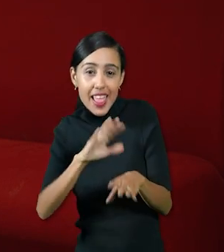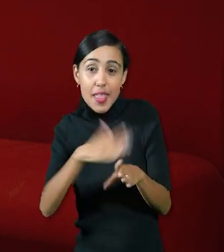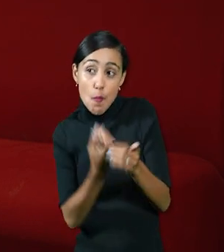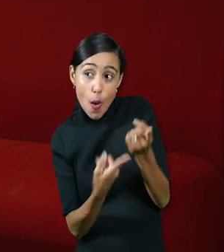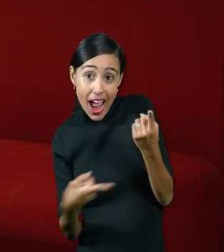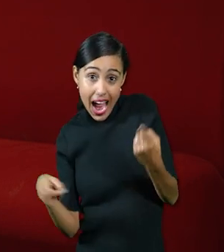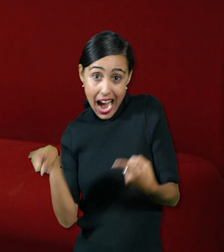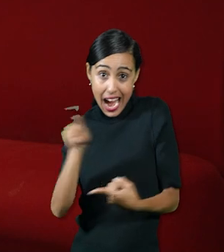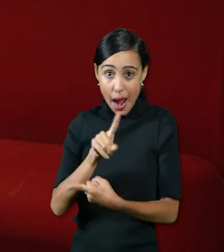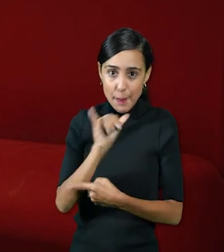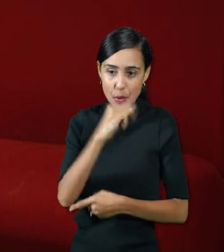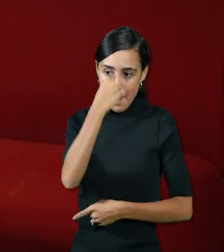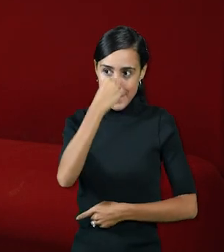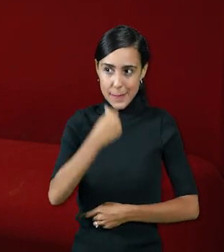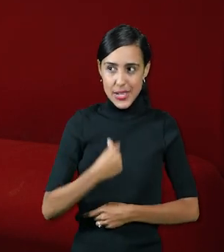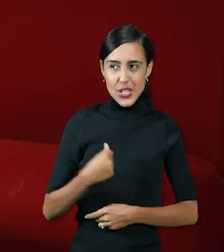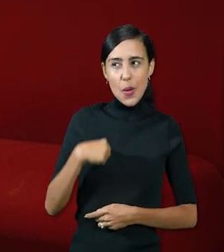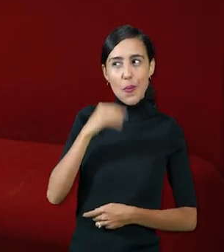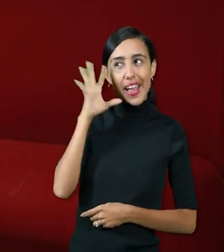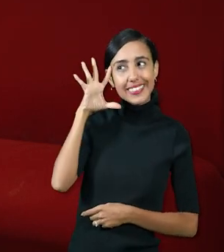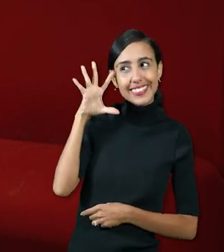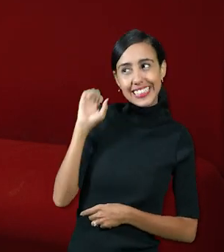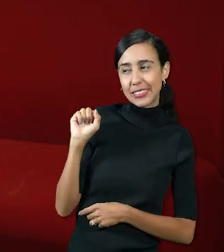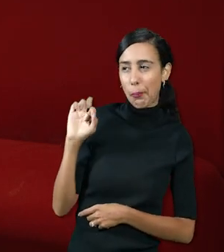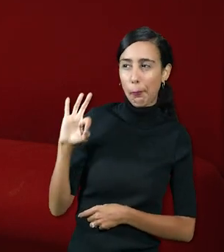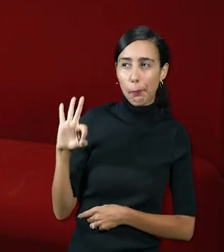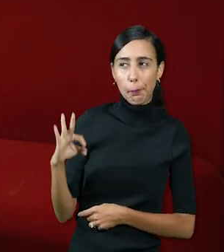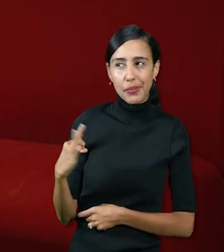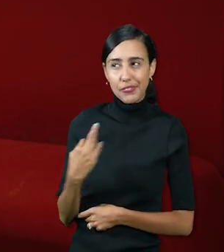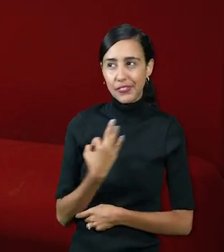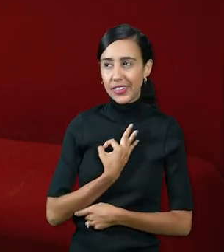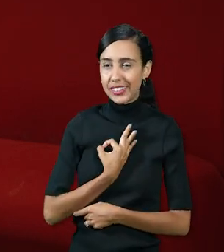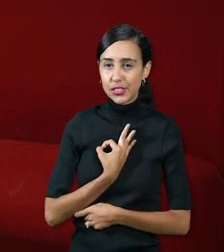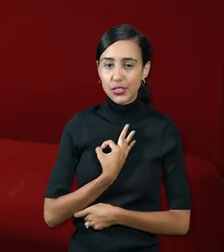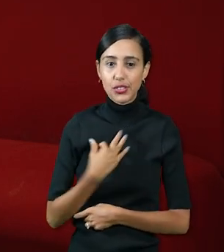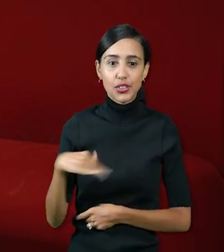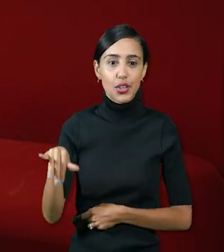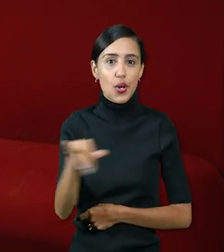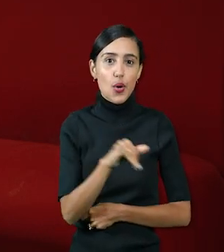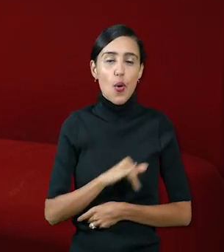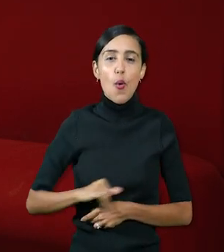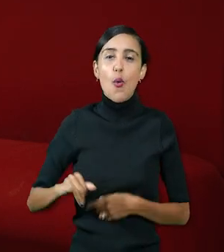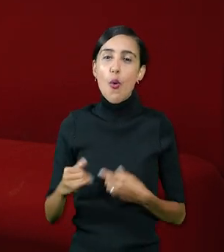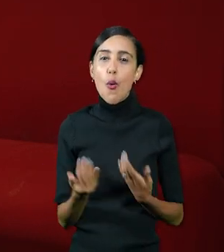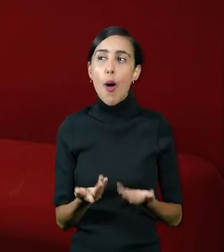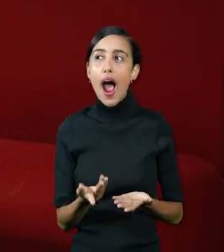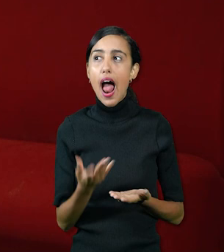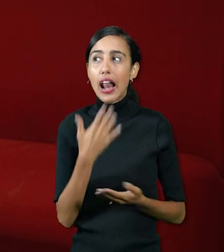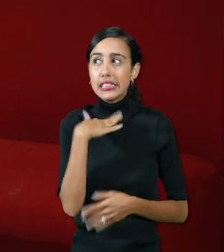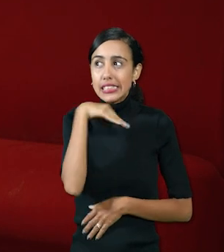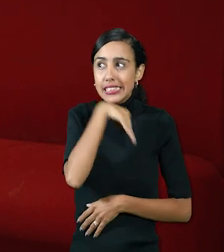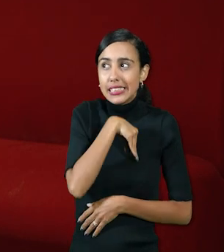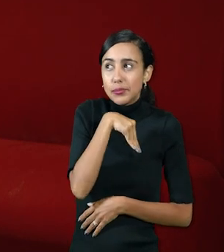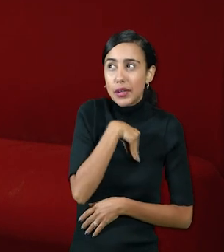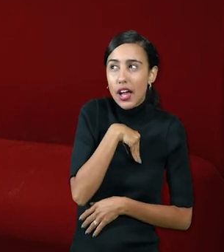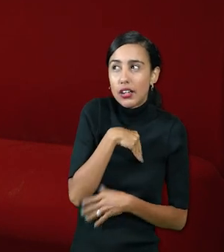hacerlo como seres humanos entender perfectamente la sensación que se siente o